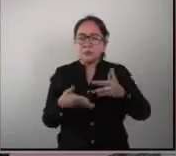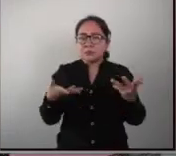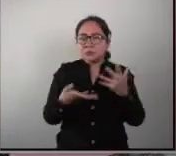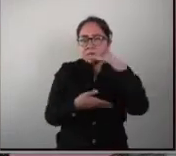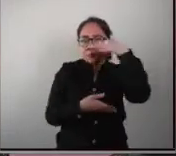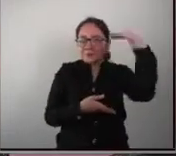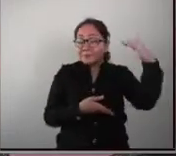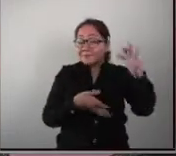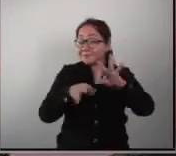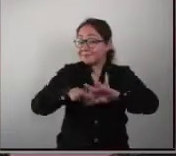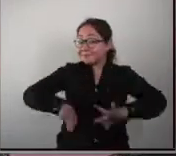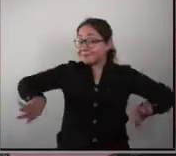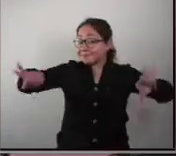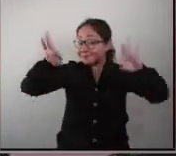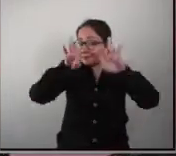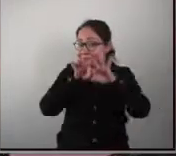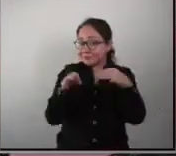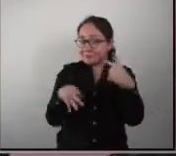un aspecto muy importante